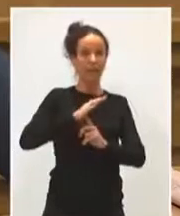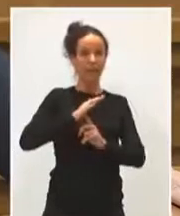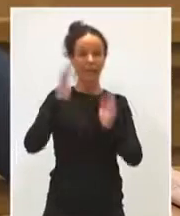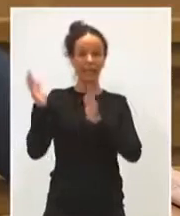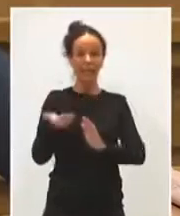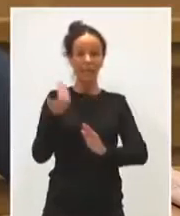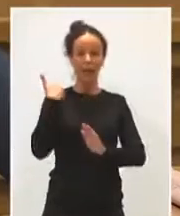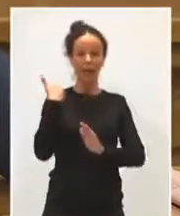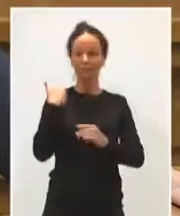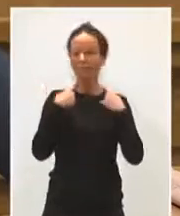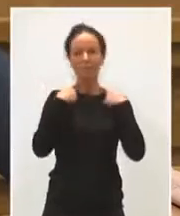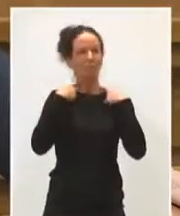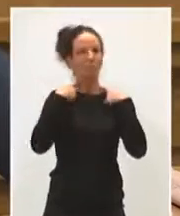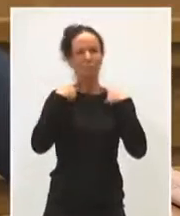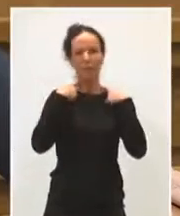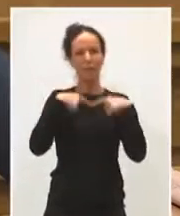literalmente,